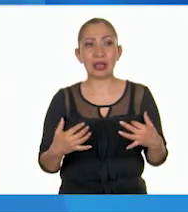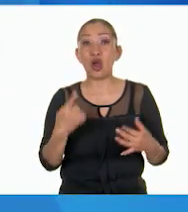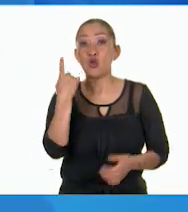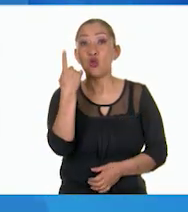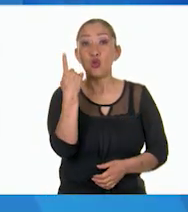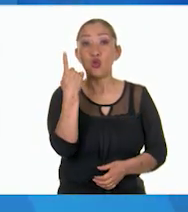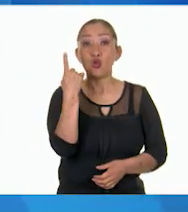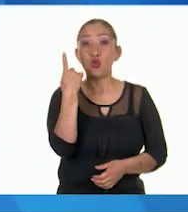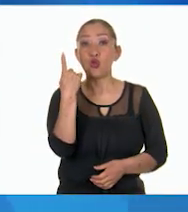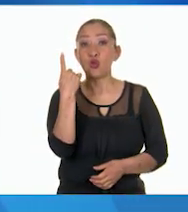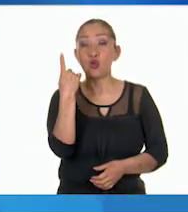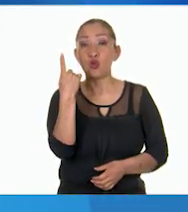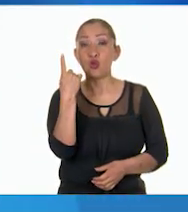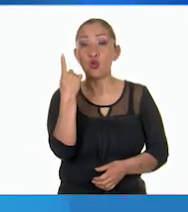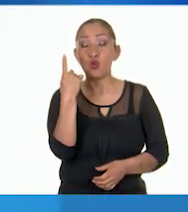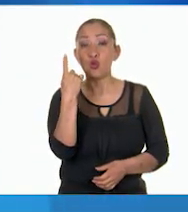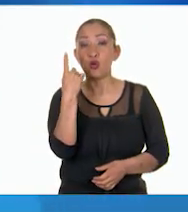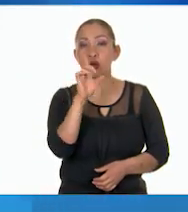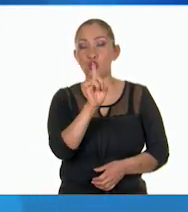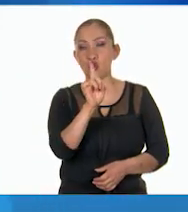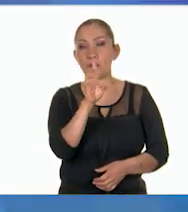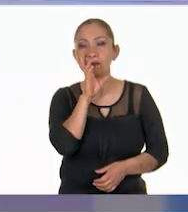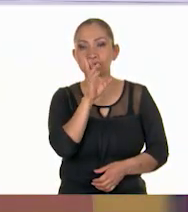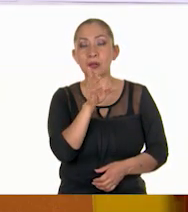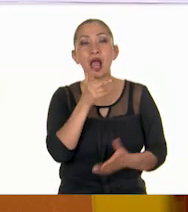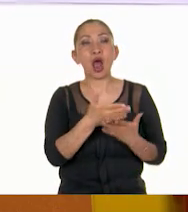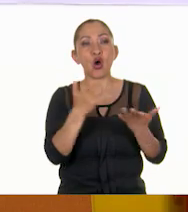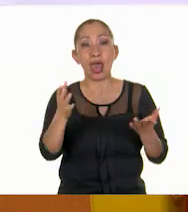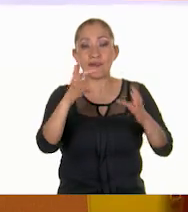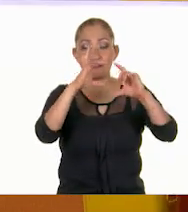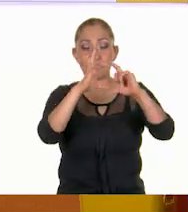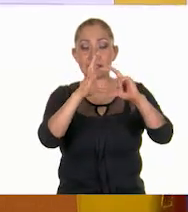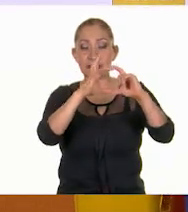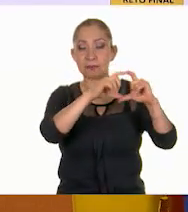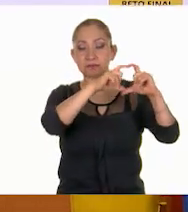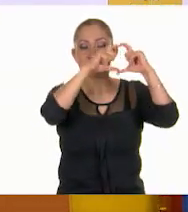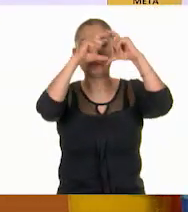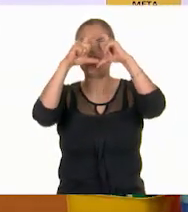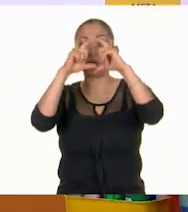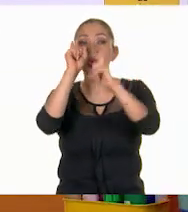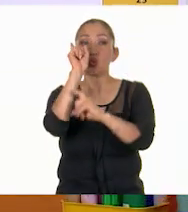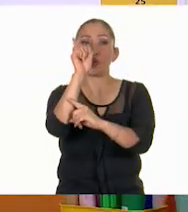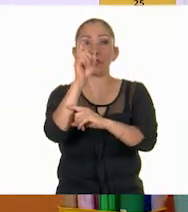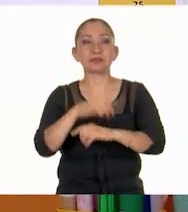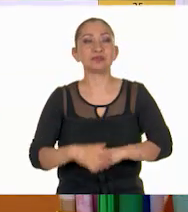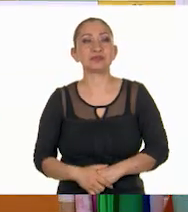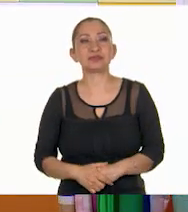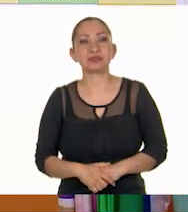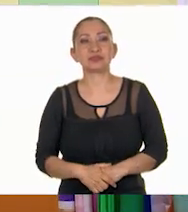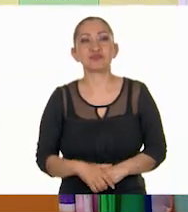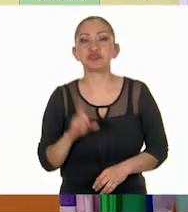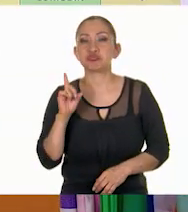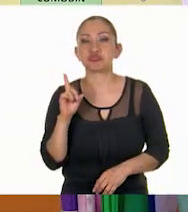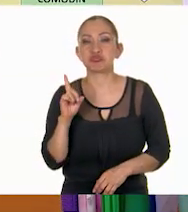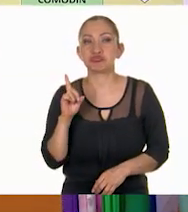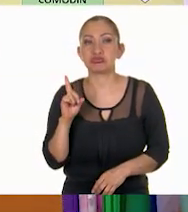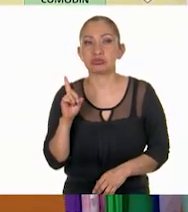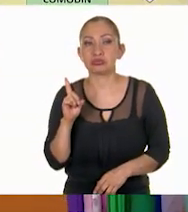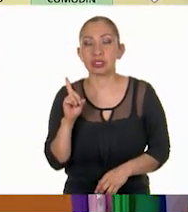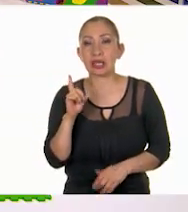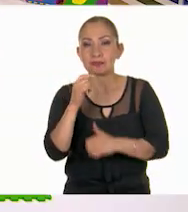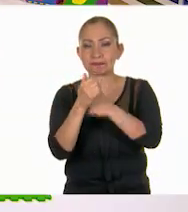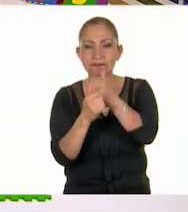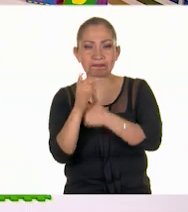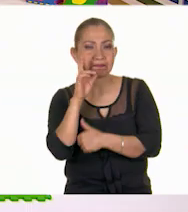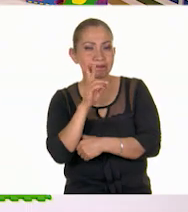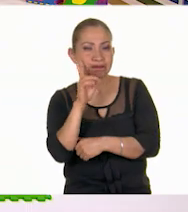¡Uno! Salió uno. Entonces, la fichita va a avanzar en la casilla. Uno que es un